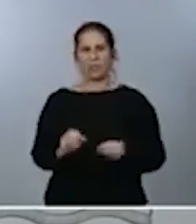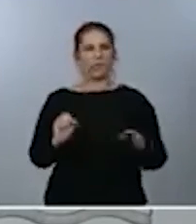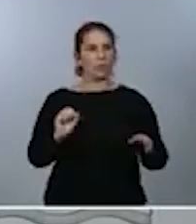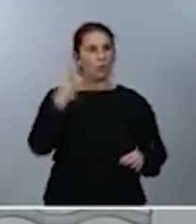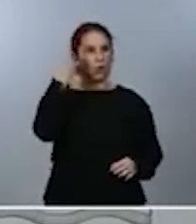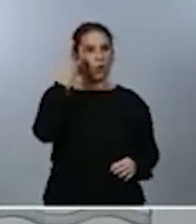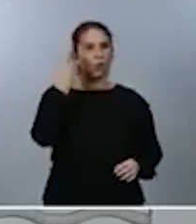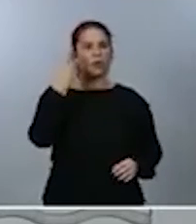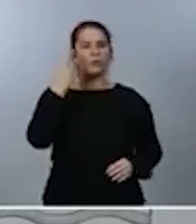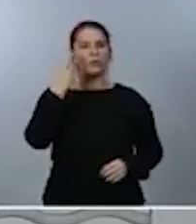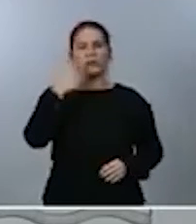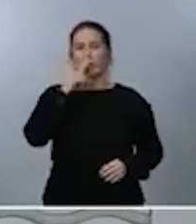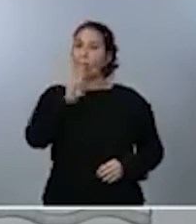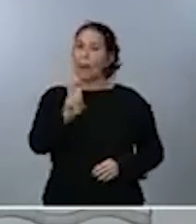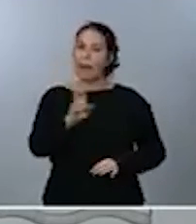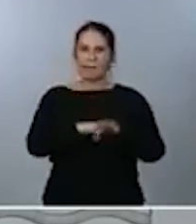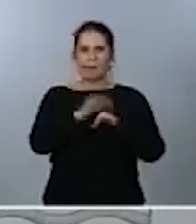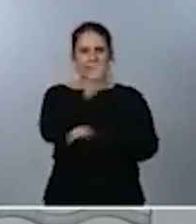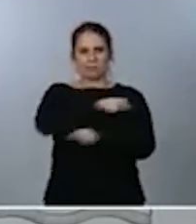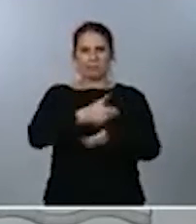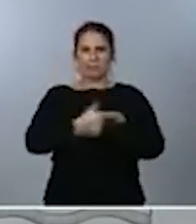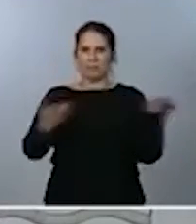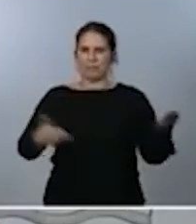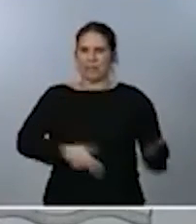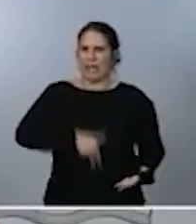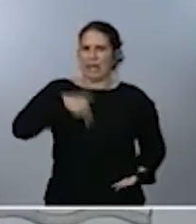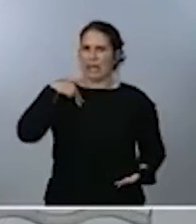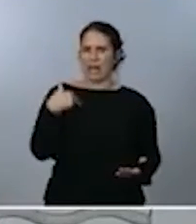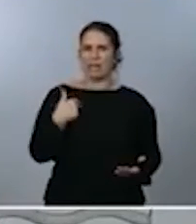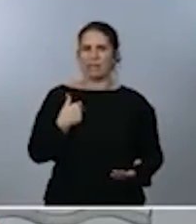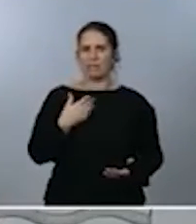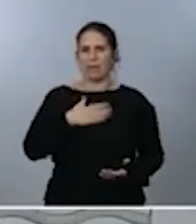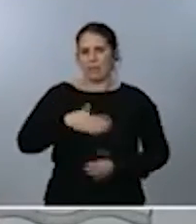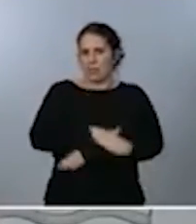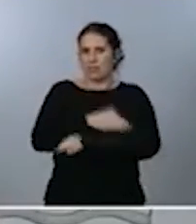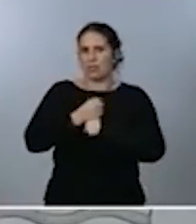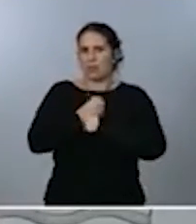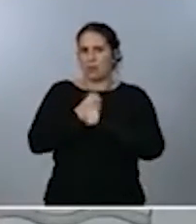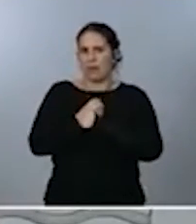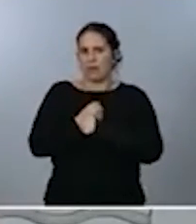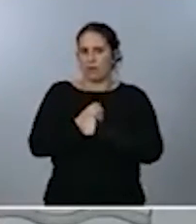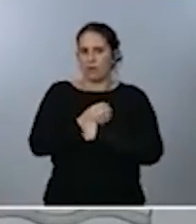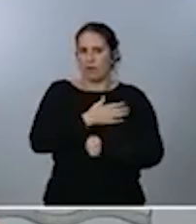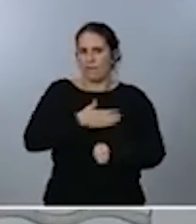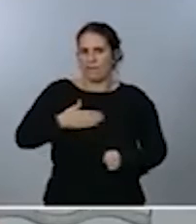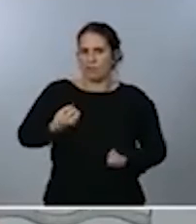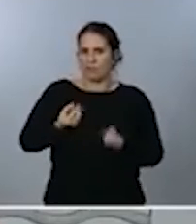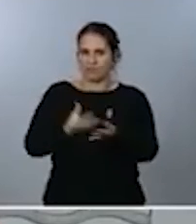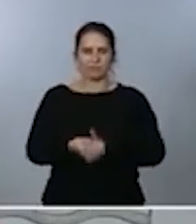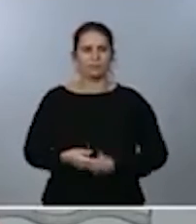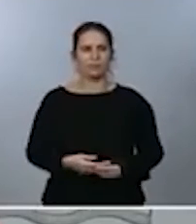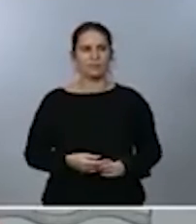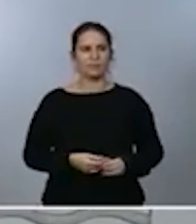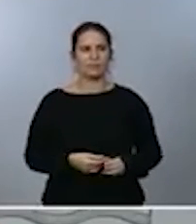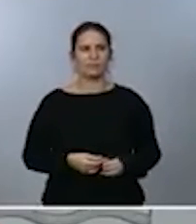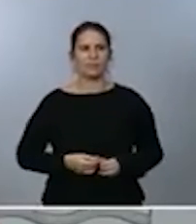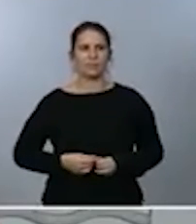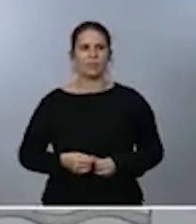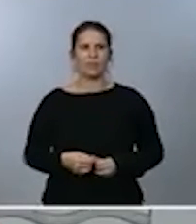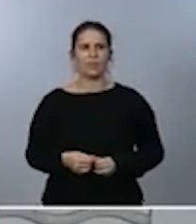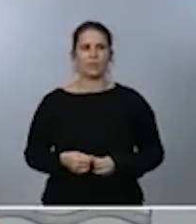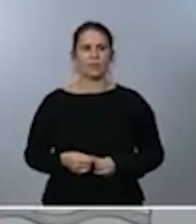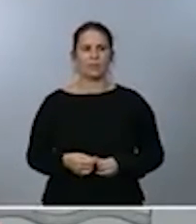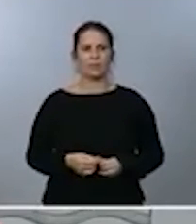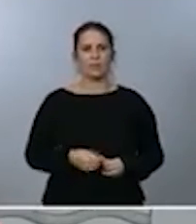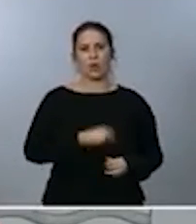sirvan al interés general, como el propio Ministerio de Trabajo así lo ha trasladado. Hay otras materias que